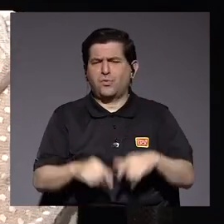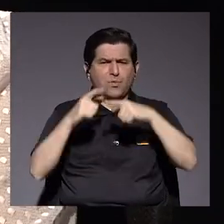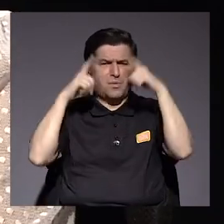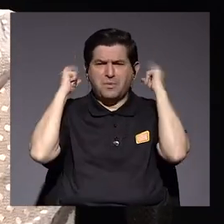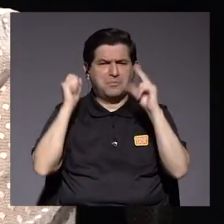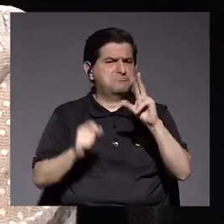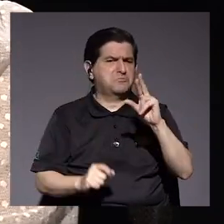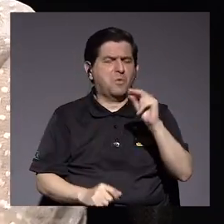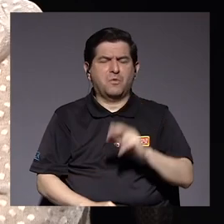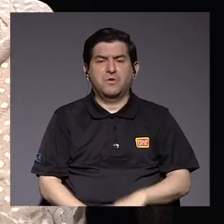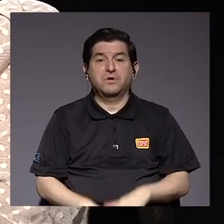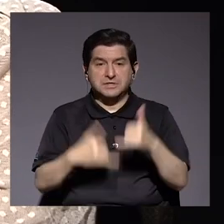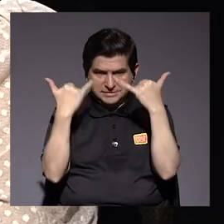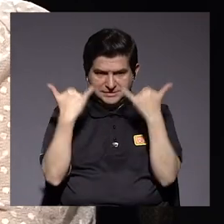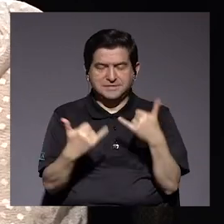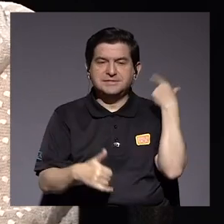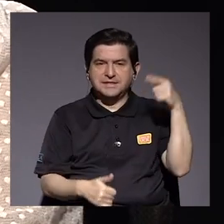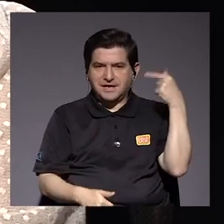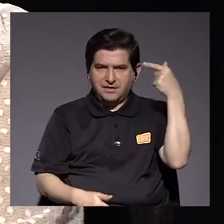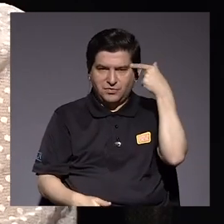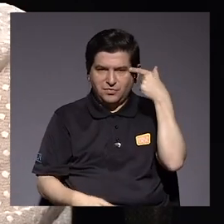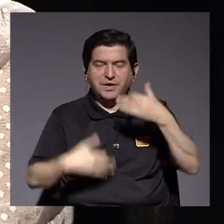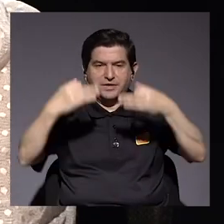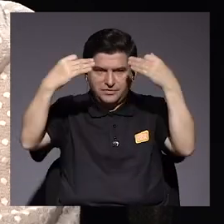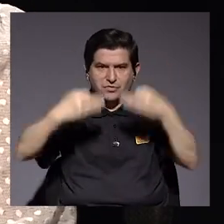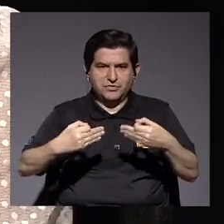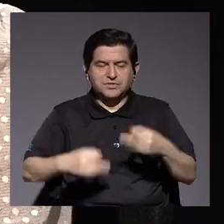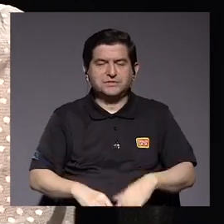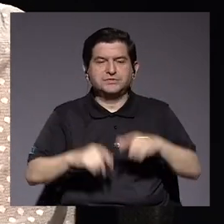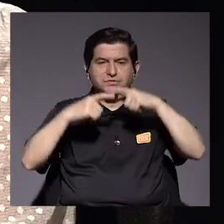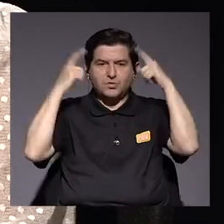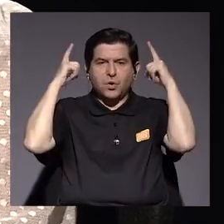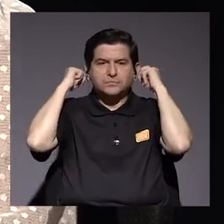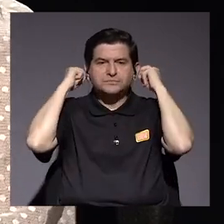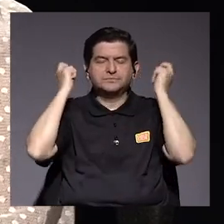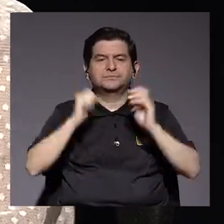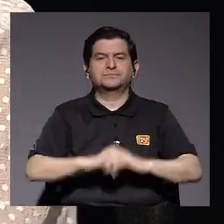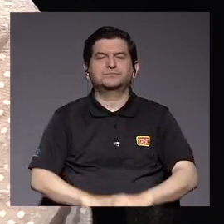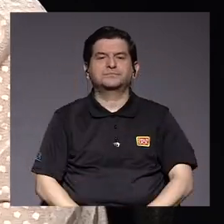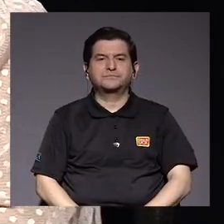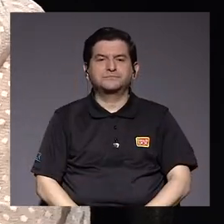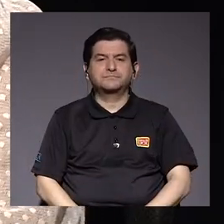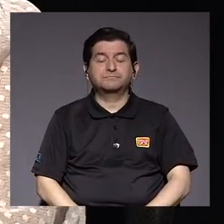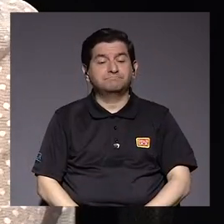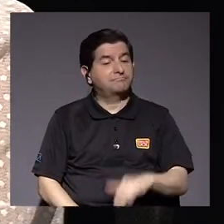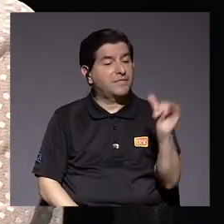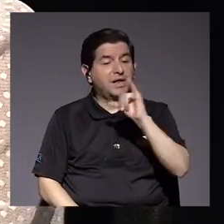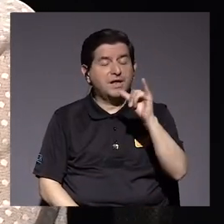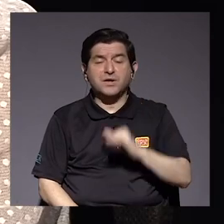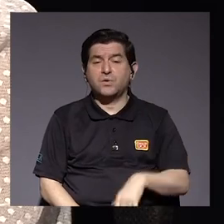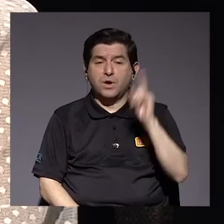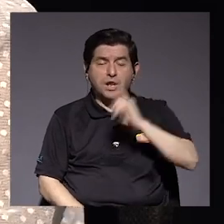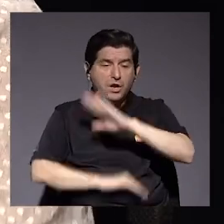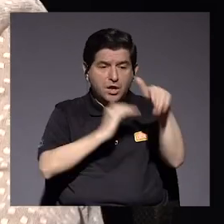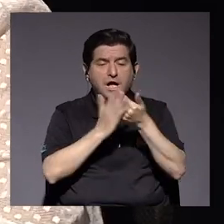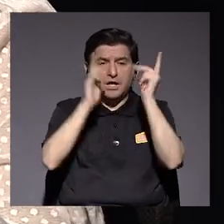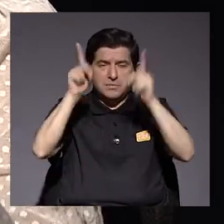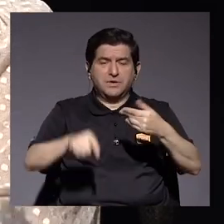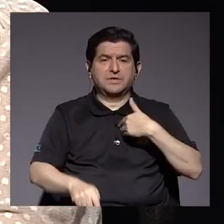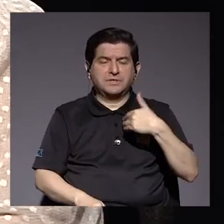jamás ponerse una mascarilla bueno ya ya el gobierno gobierno decidió poner las mascarillas entonces pues tocará también obligar a